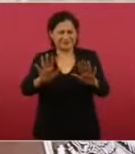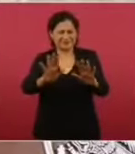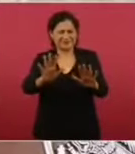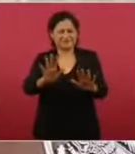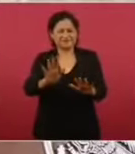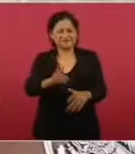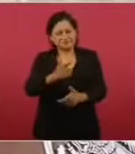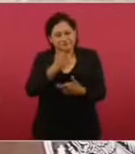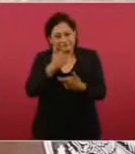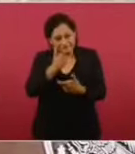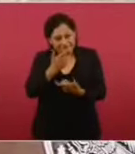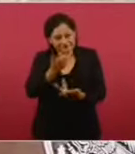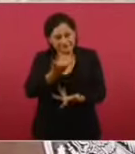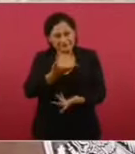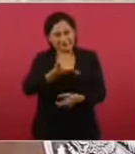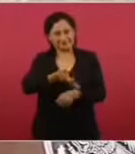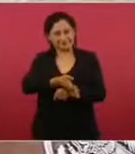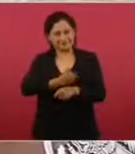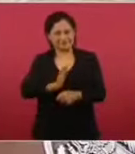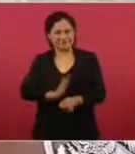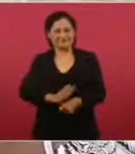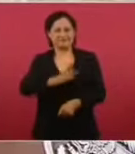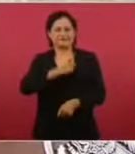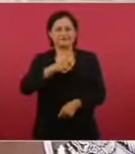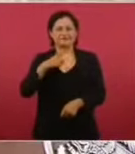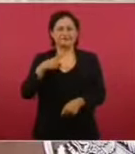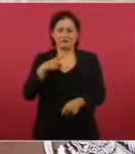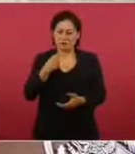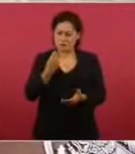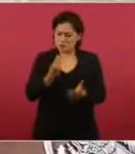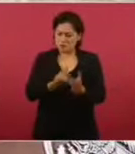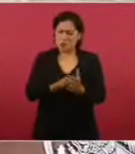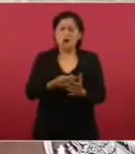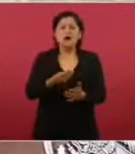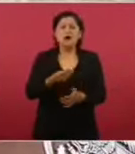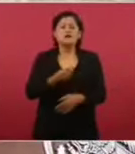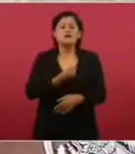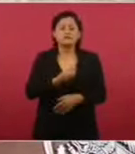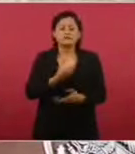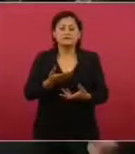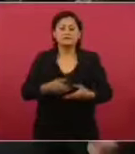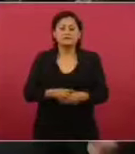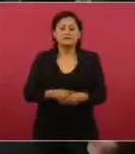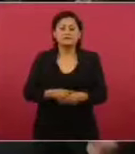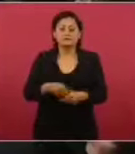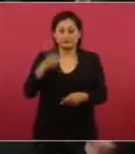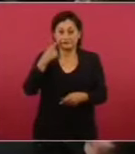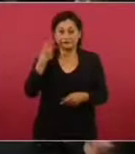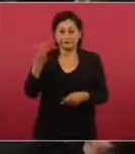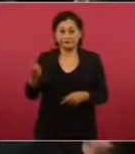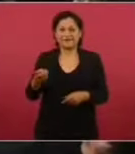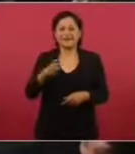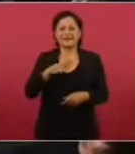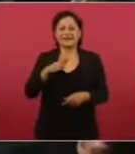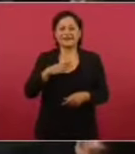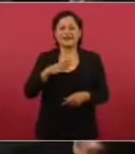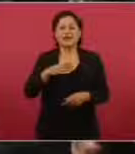hay uno que saca un pasaporte y dice me voy